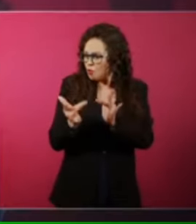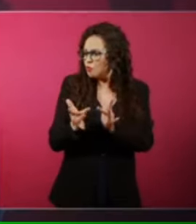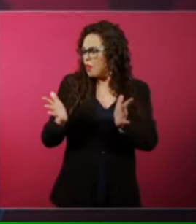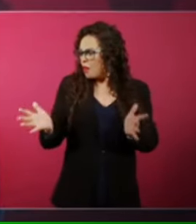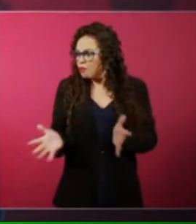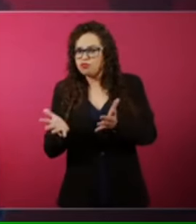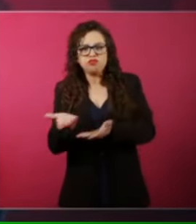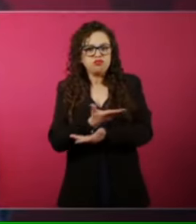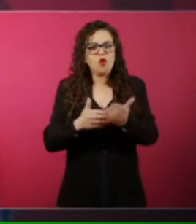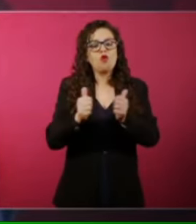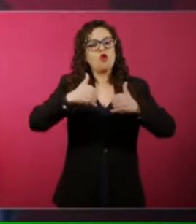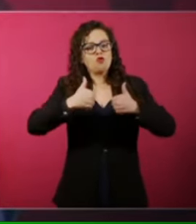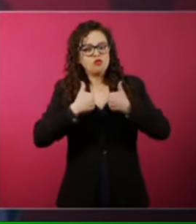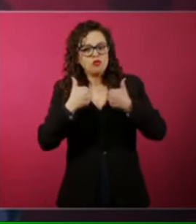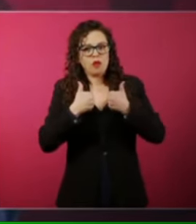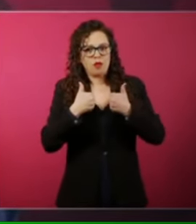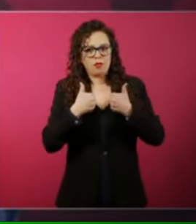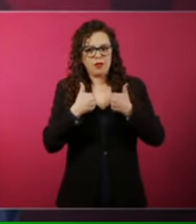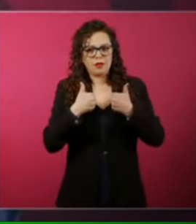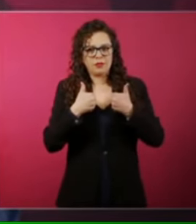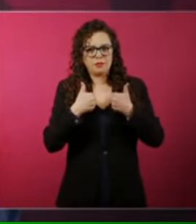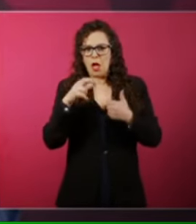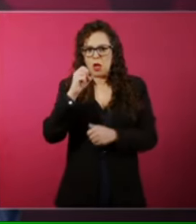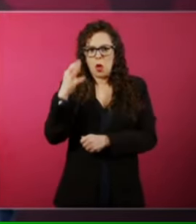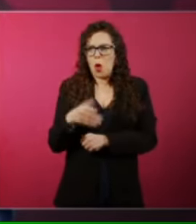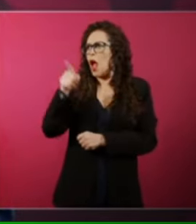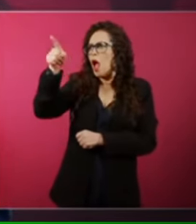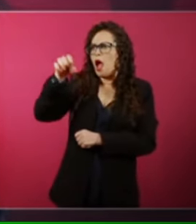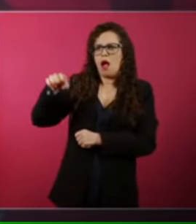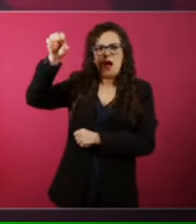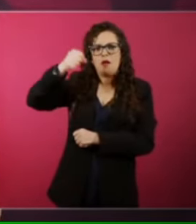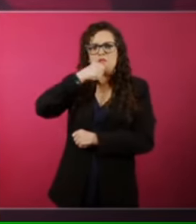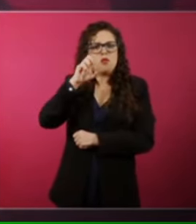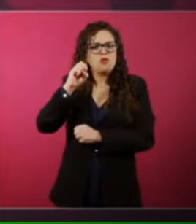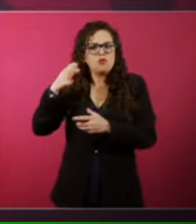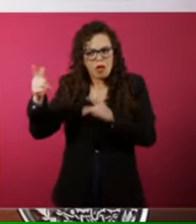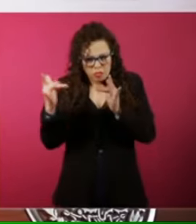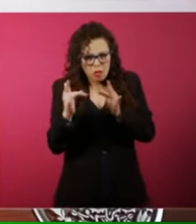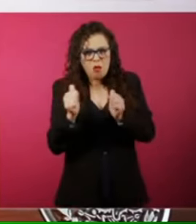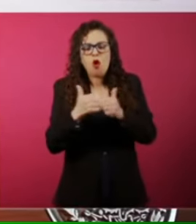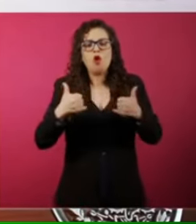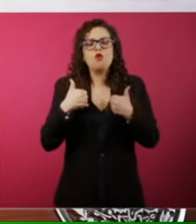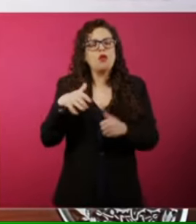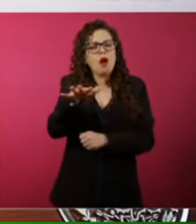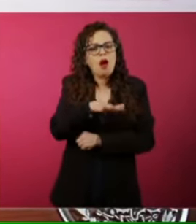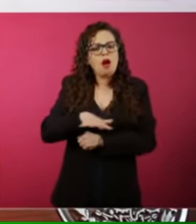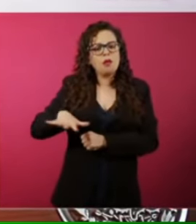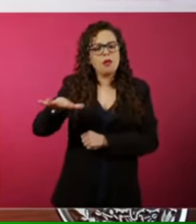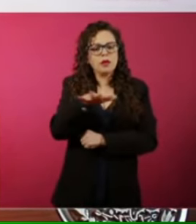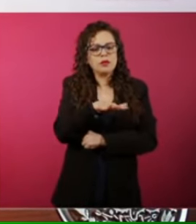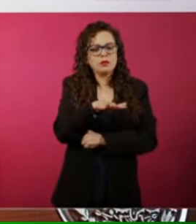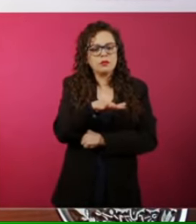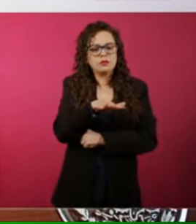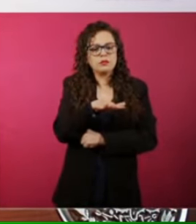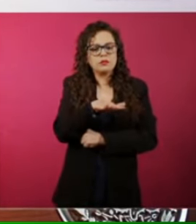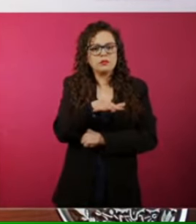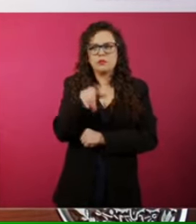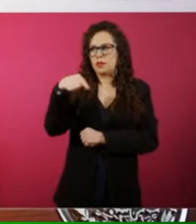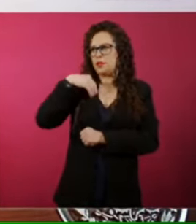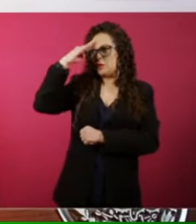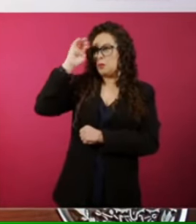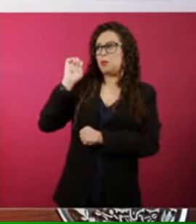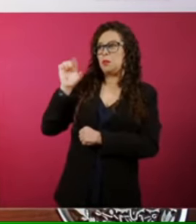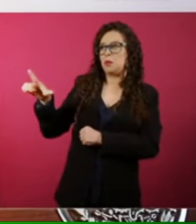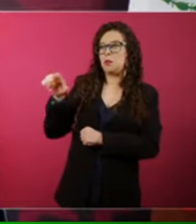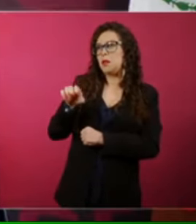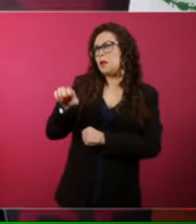es una gente mayor. Yo creo que Jim McCormick debe de tener como unos